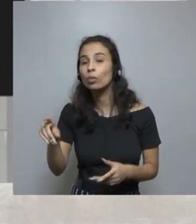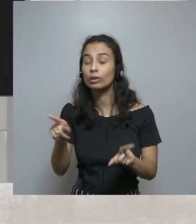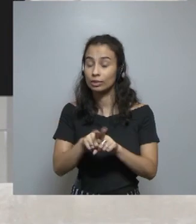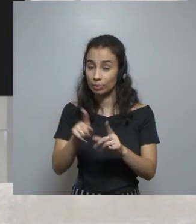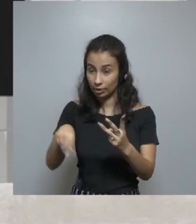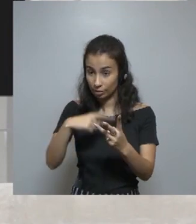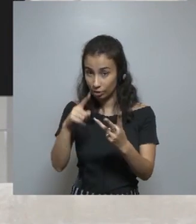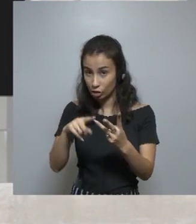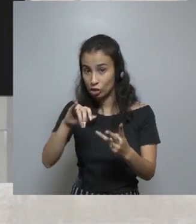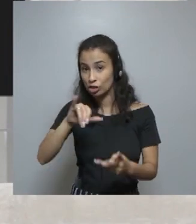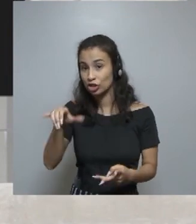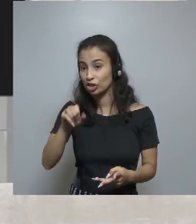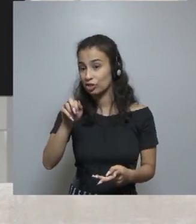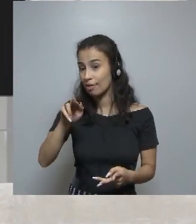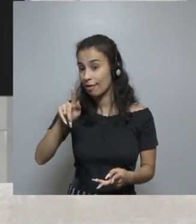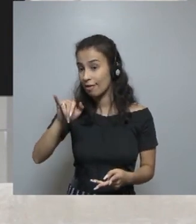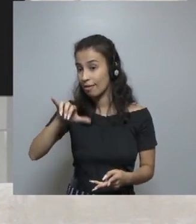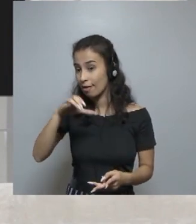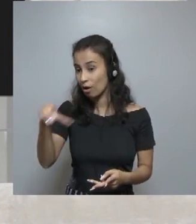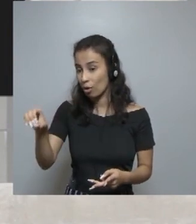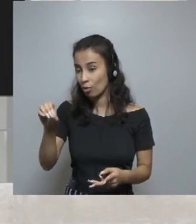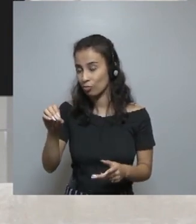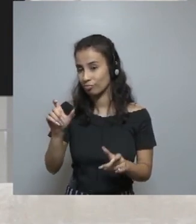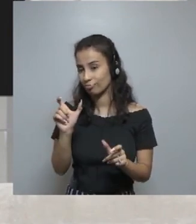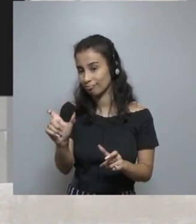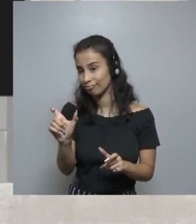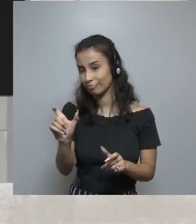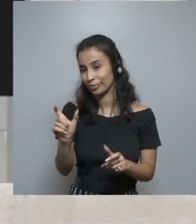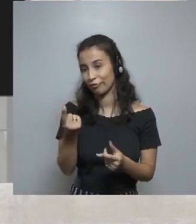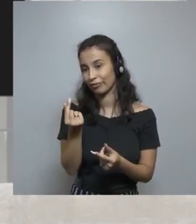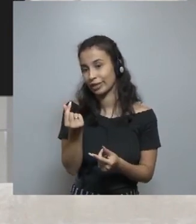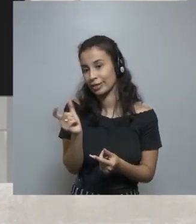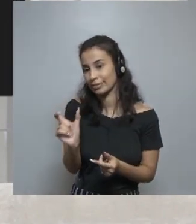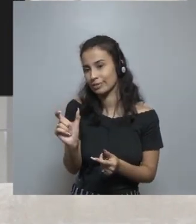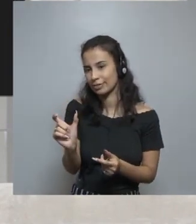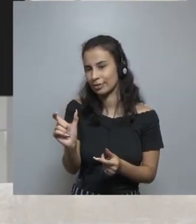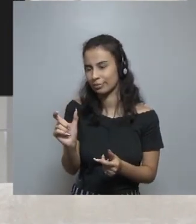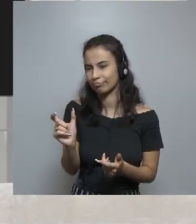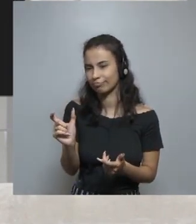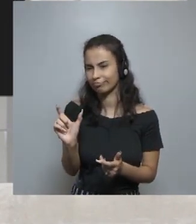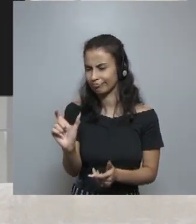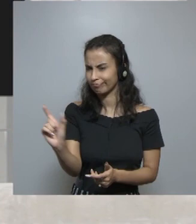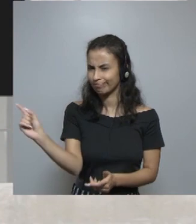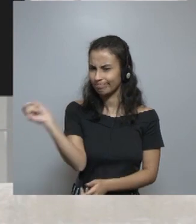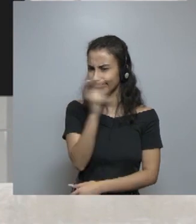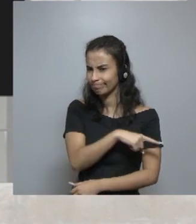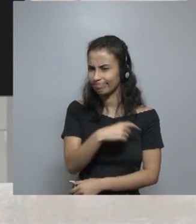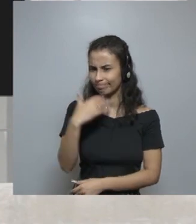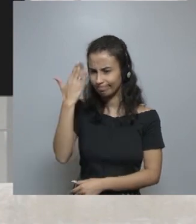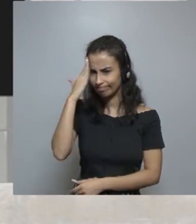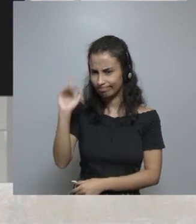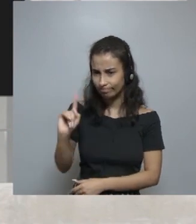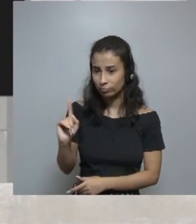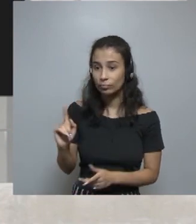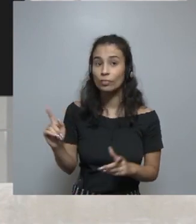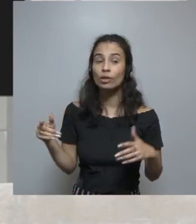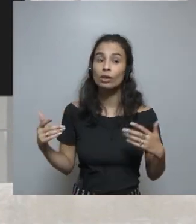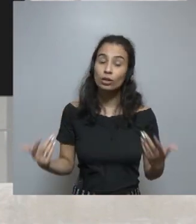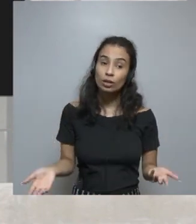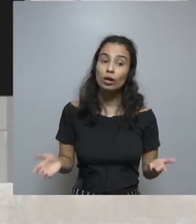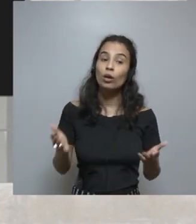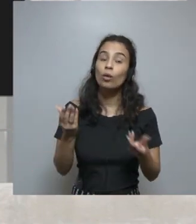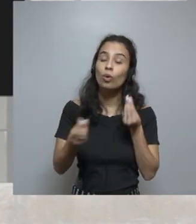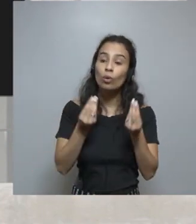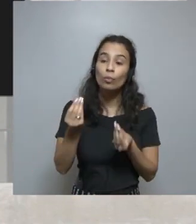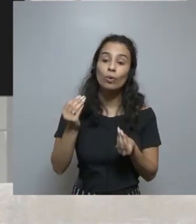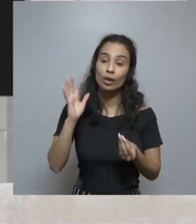Y también la jerga financiera, también, ¿no? Como ya se mencionó aquí. Entonces, ¿qué hicimos